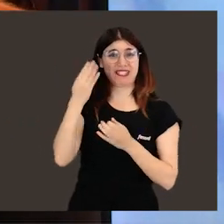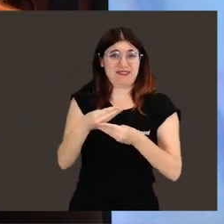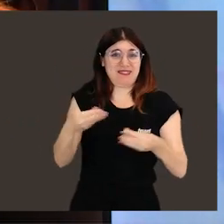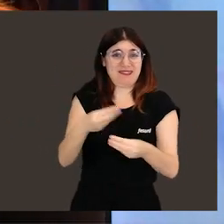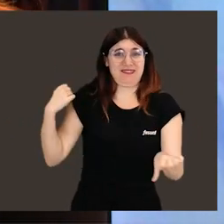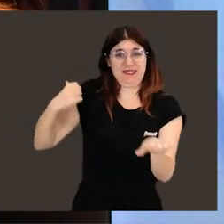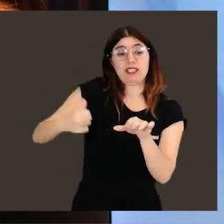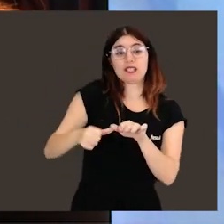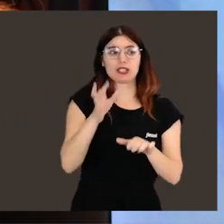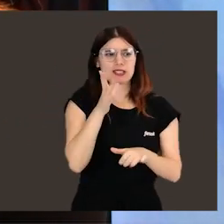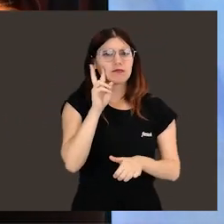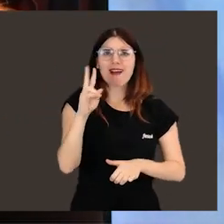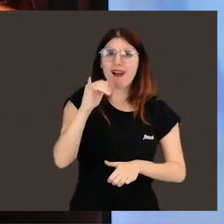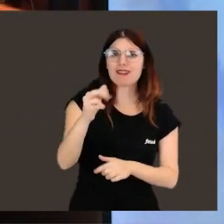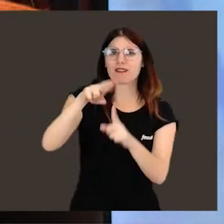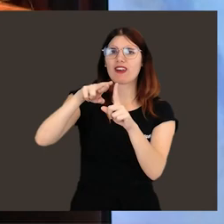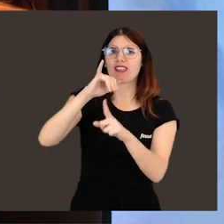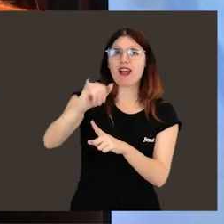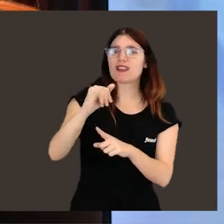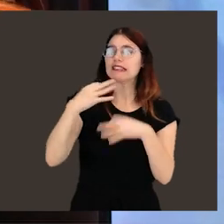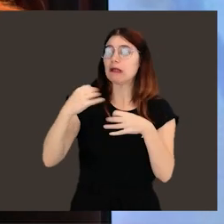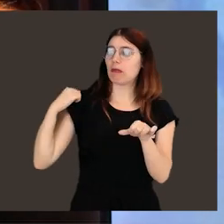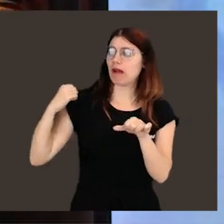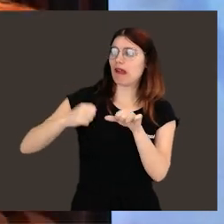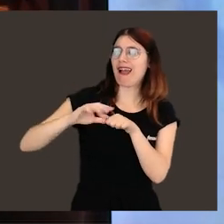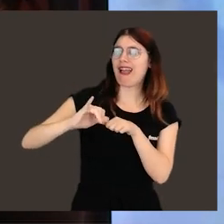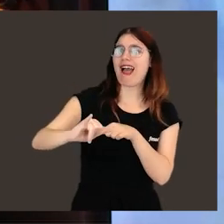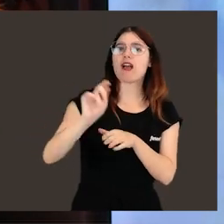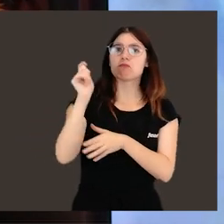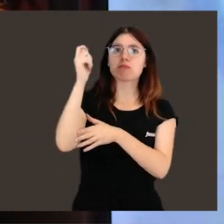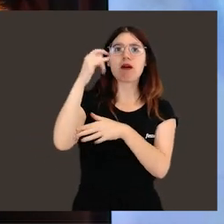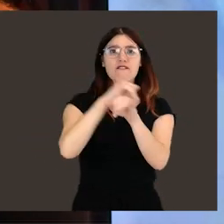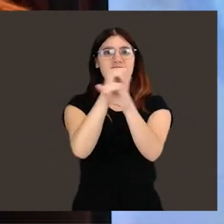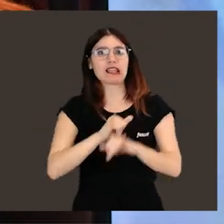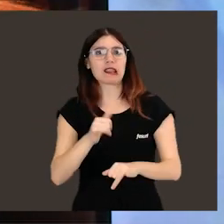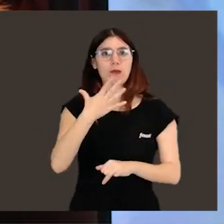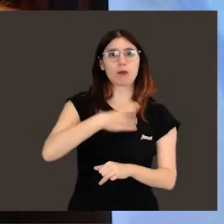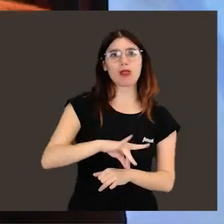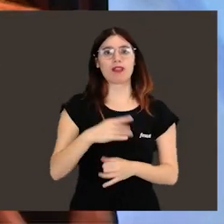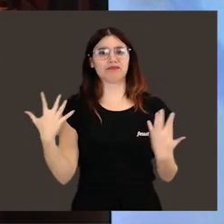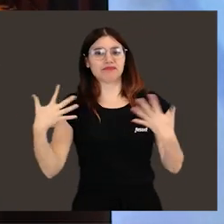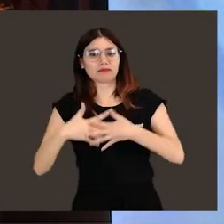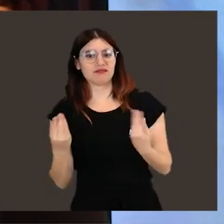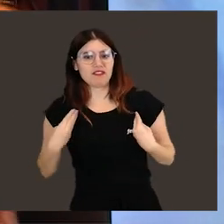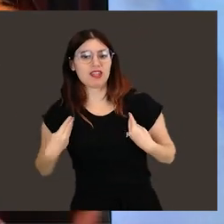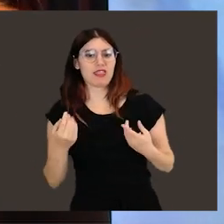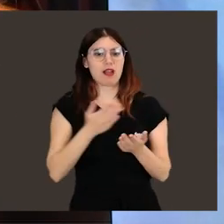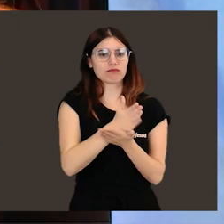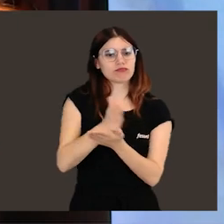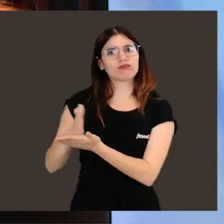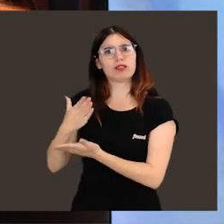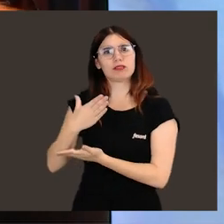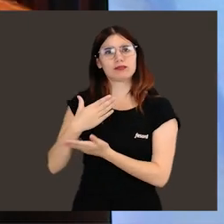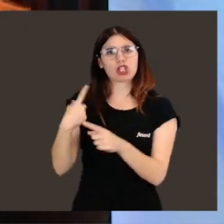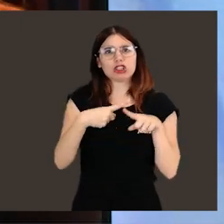estado invisibilizadas durante décadas. que vean que existe, que han existido siempre y que triunfan, que son felices, que pueden conciliar,